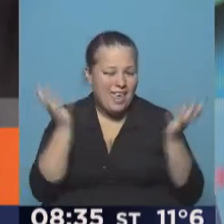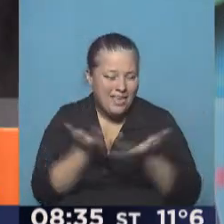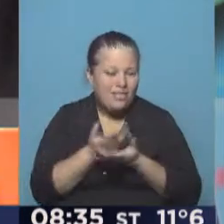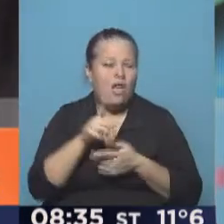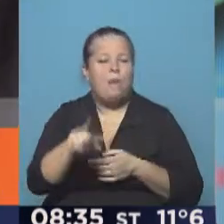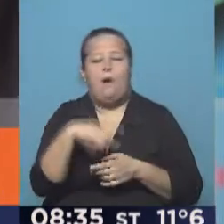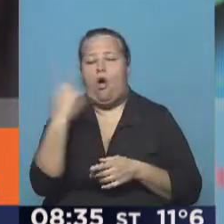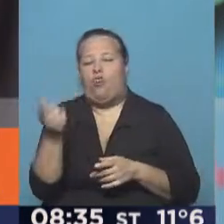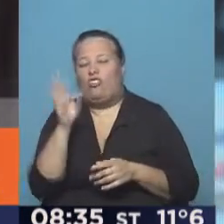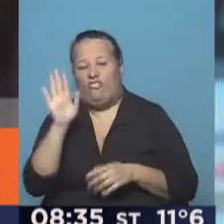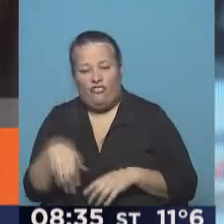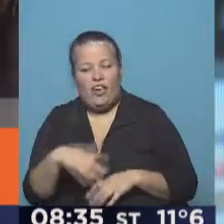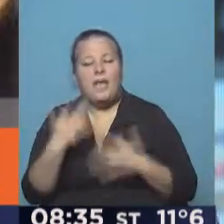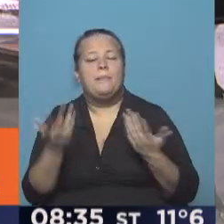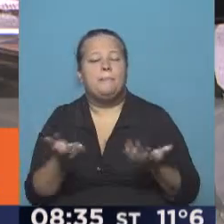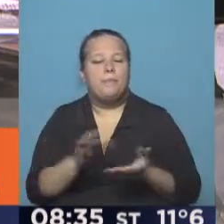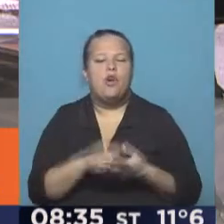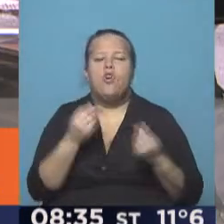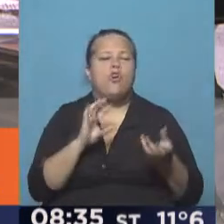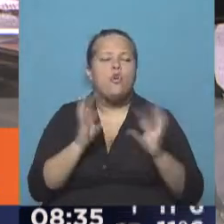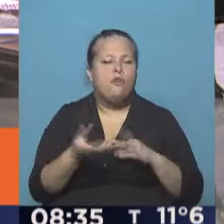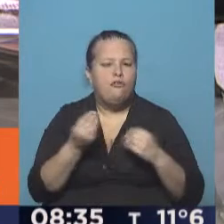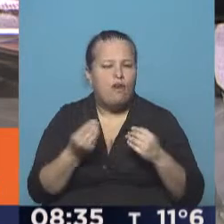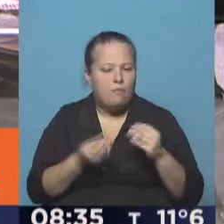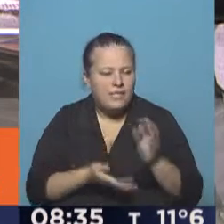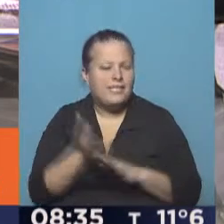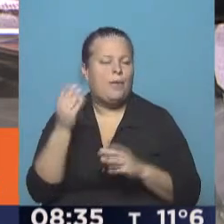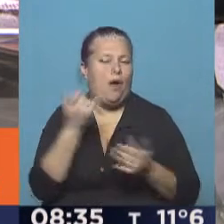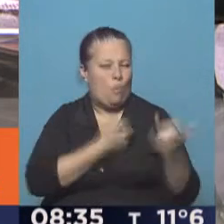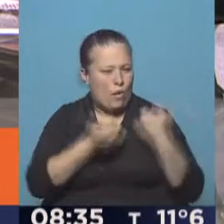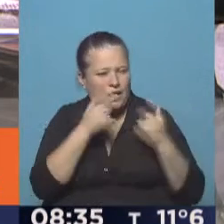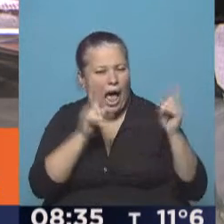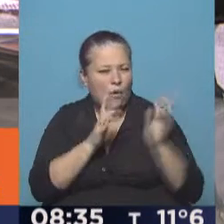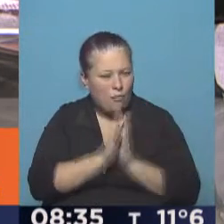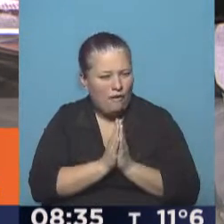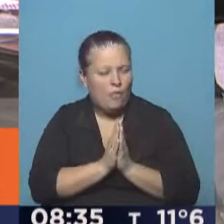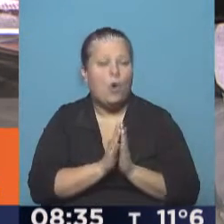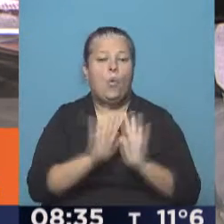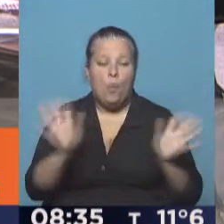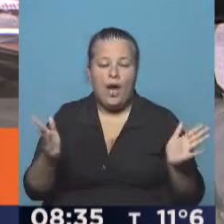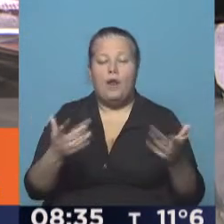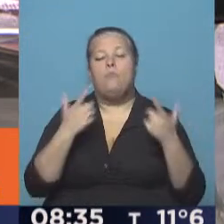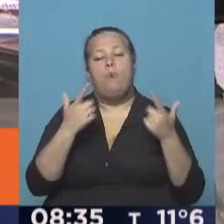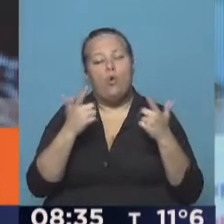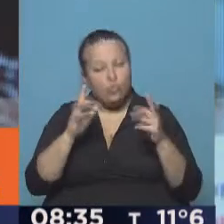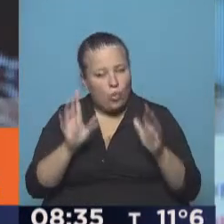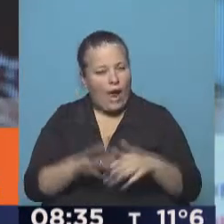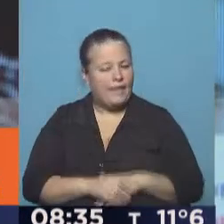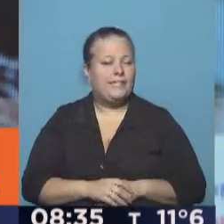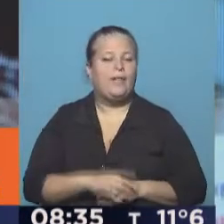para otros no tanto. ¿Cómo es la salida? Contame algún caso, por favor. Bueno, mira, afortunadamente